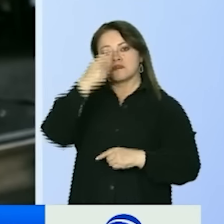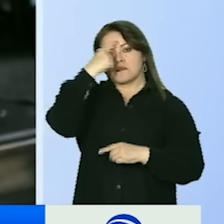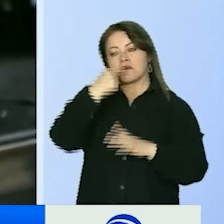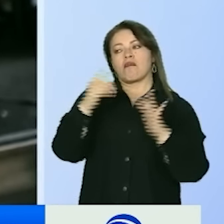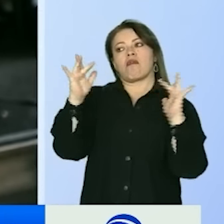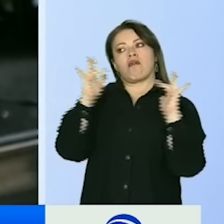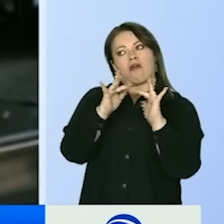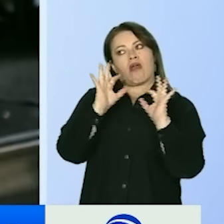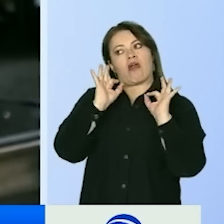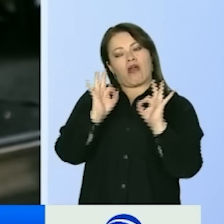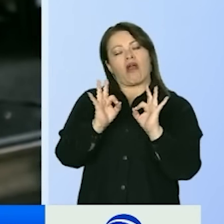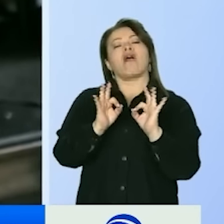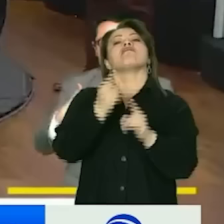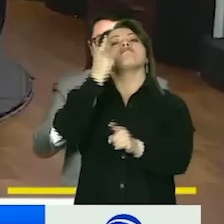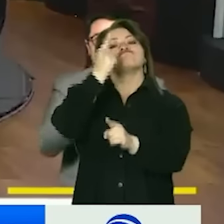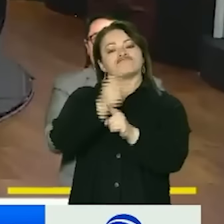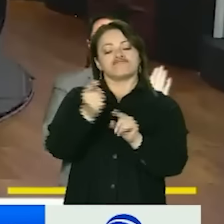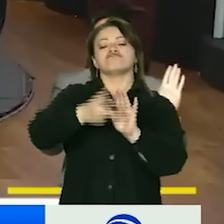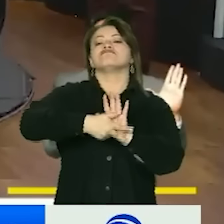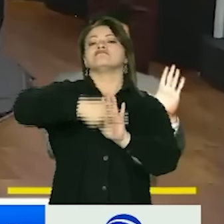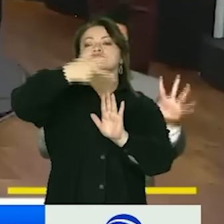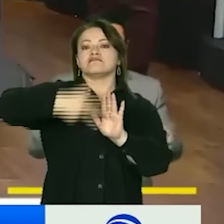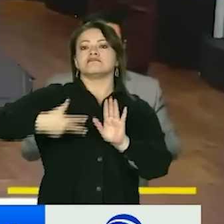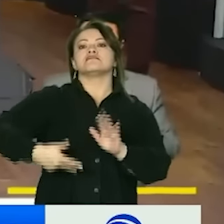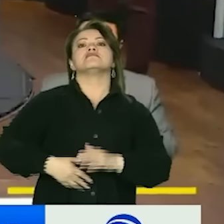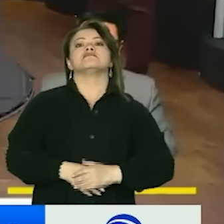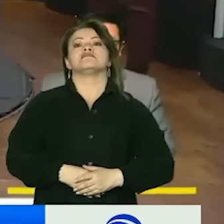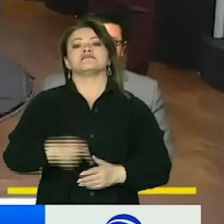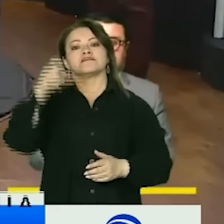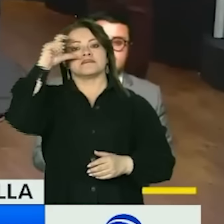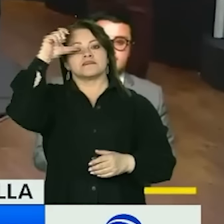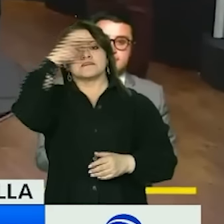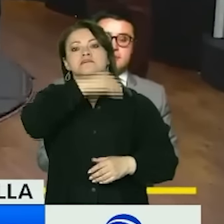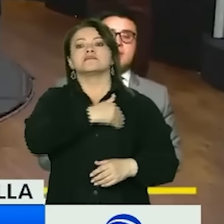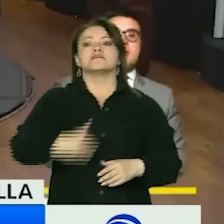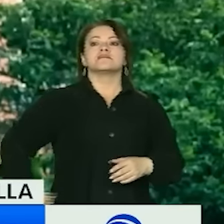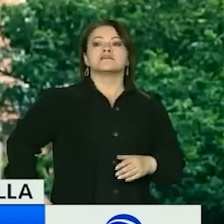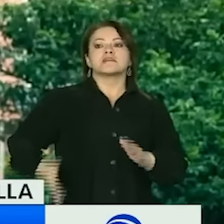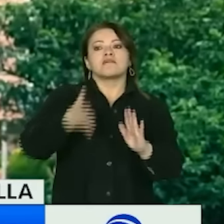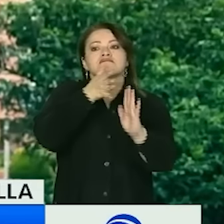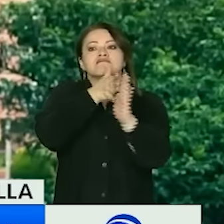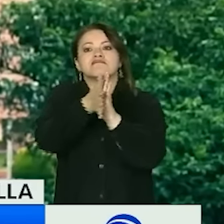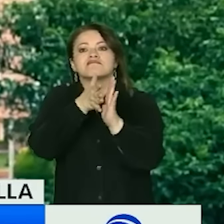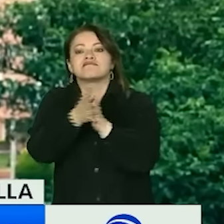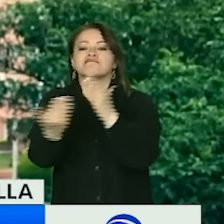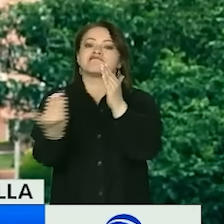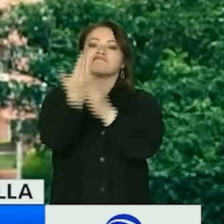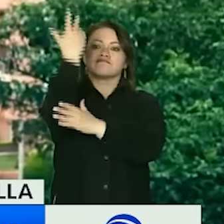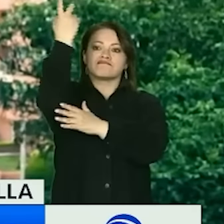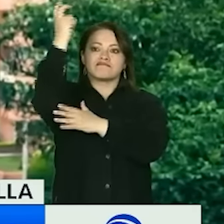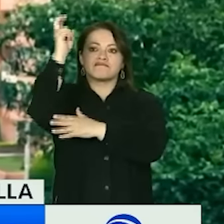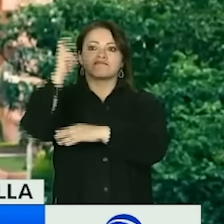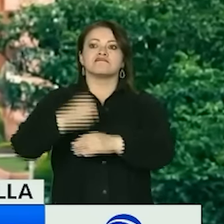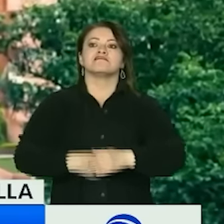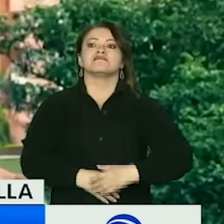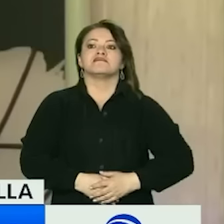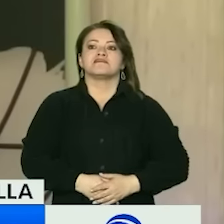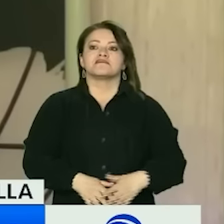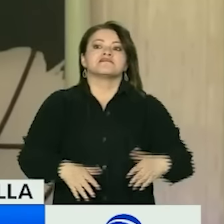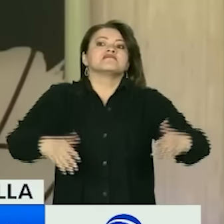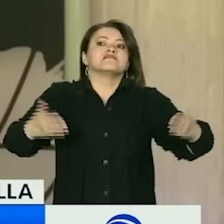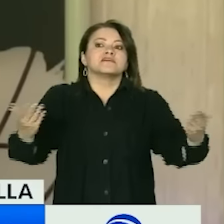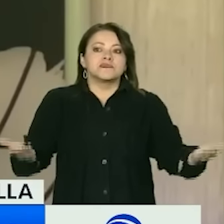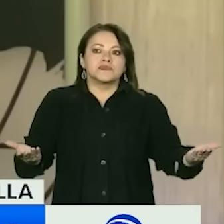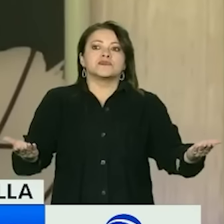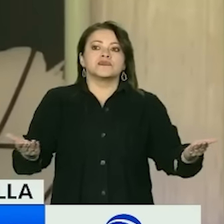y agregó que se cumplió con la Constitución. El presidente Petro entregó las expectativas con la nueva fiscal. Entonces lo que esperamos